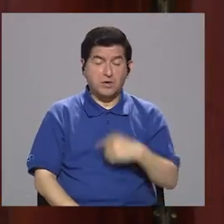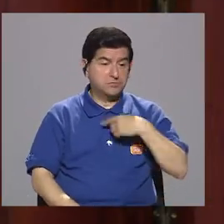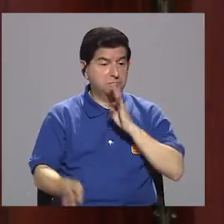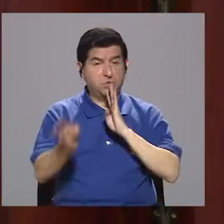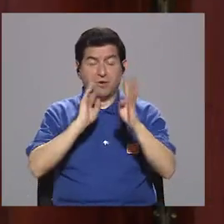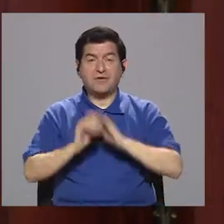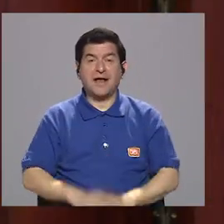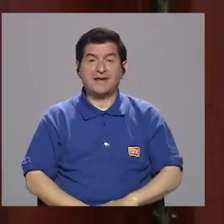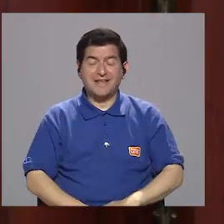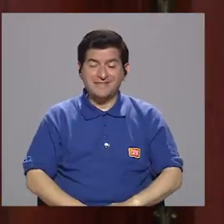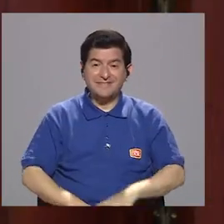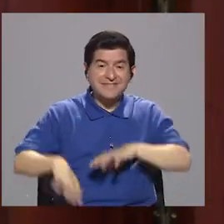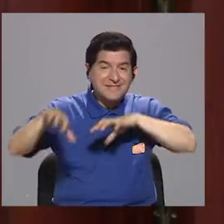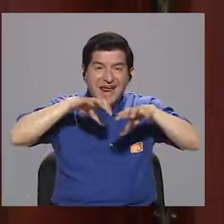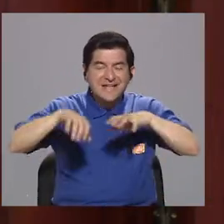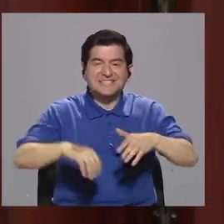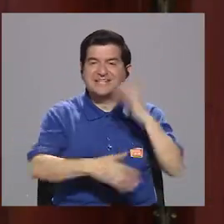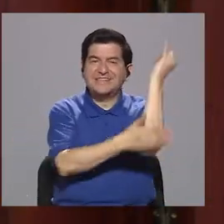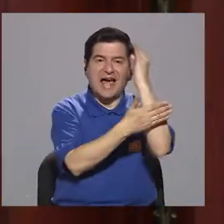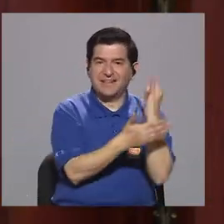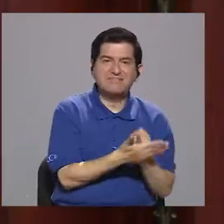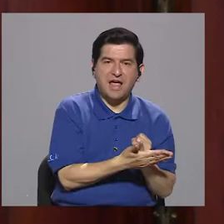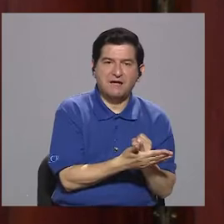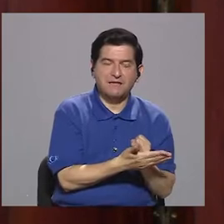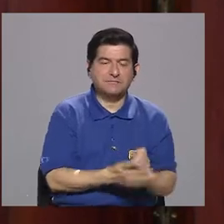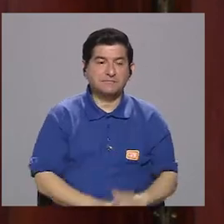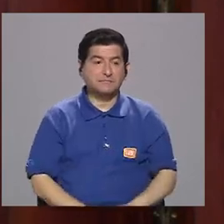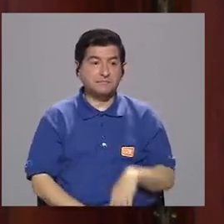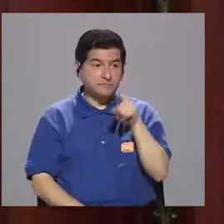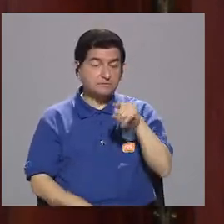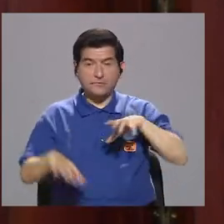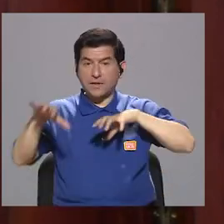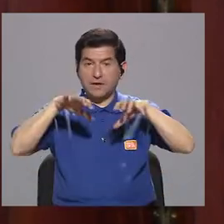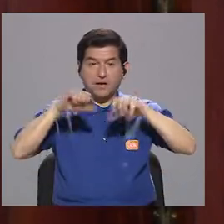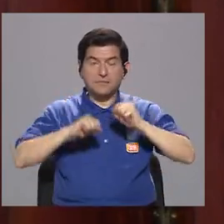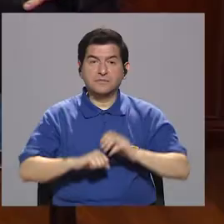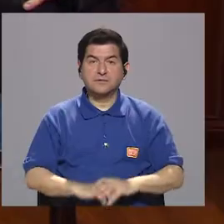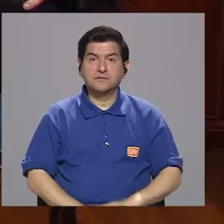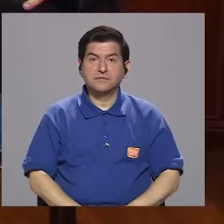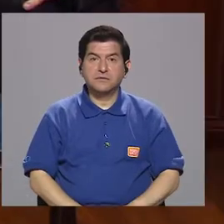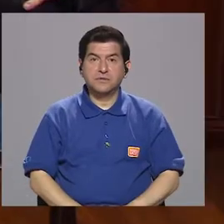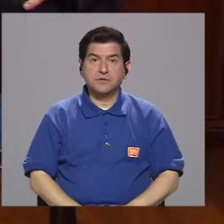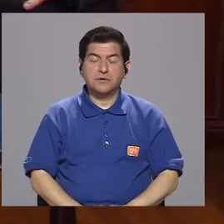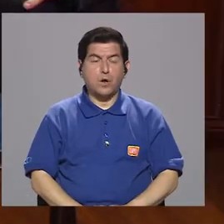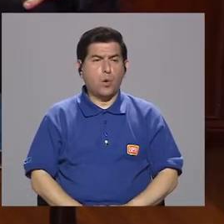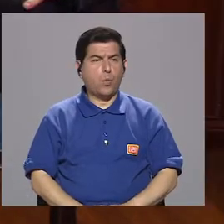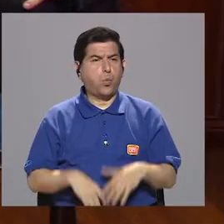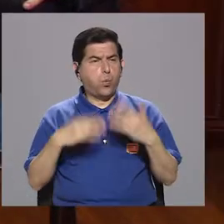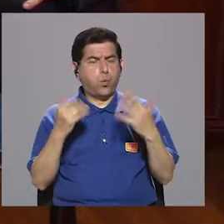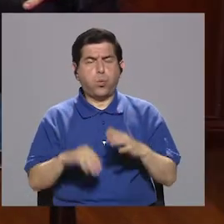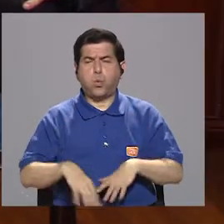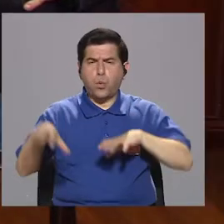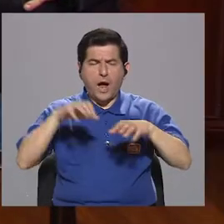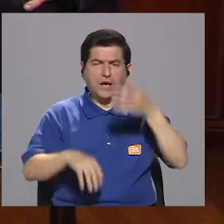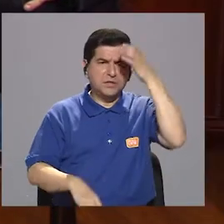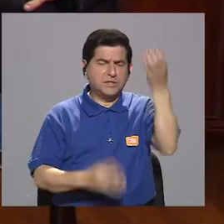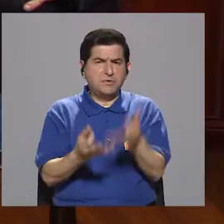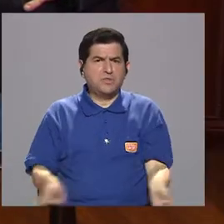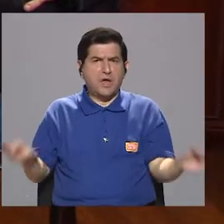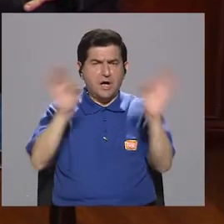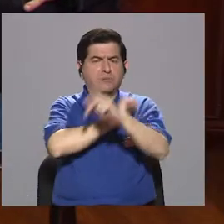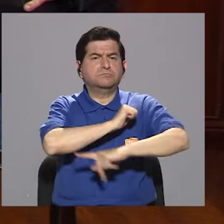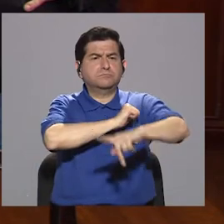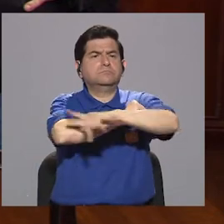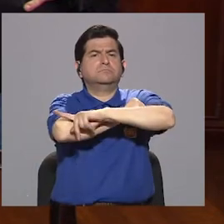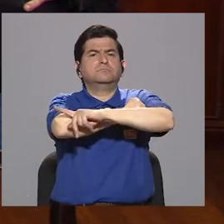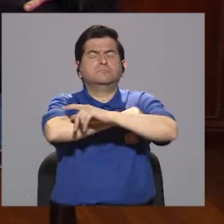hablarle mucho de Transitarte, por ejemplo, que es un evento que se ha convertido en uno de los eventos culturales más importantes